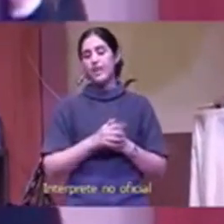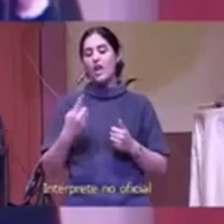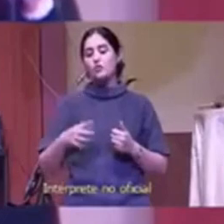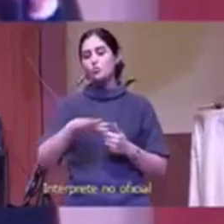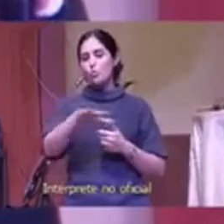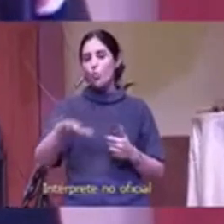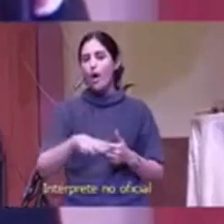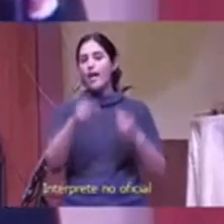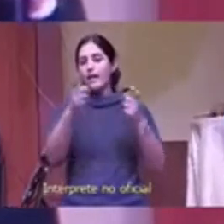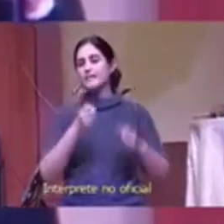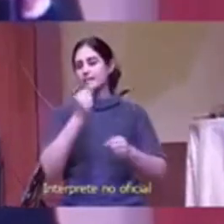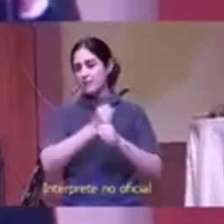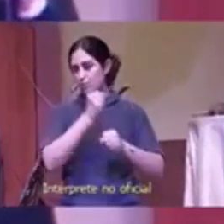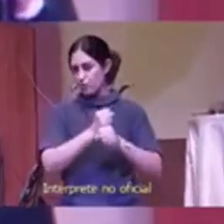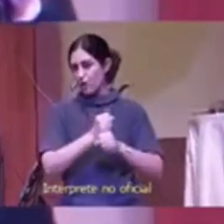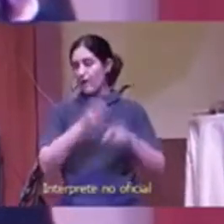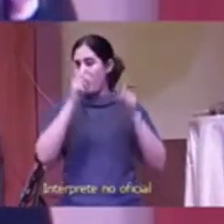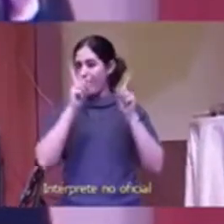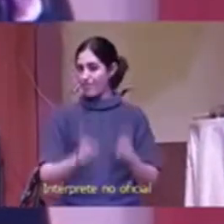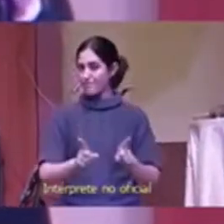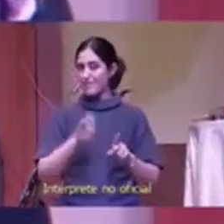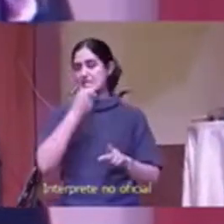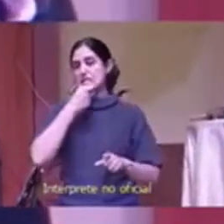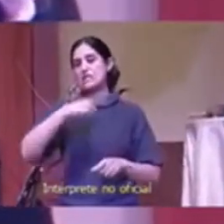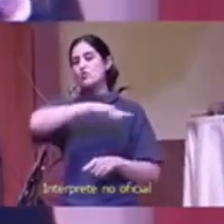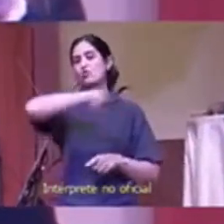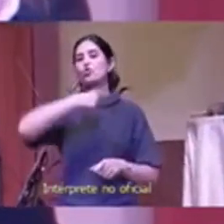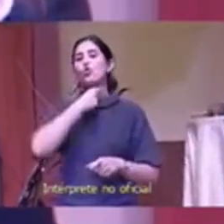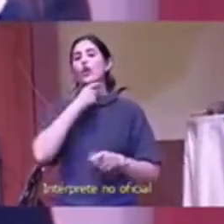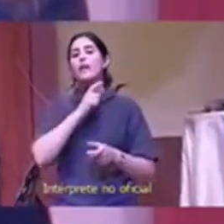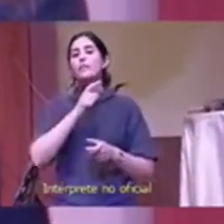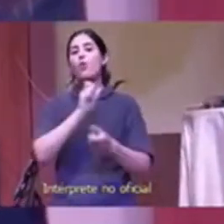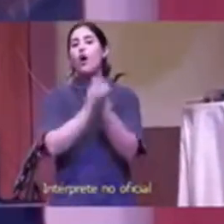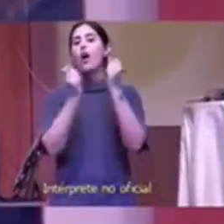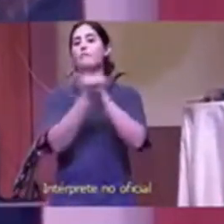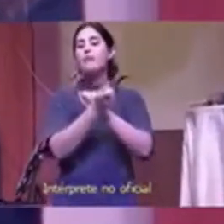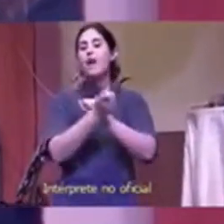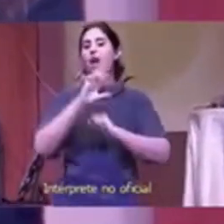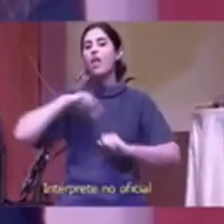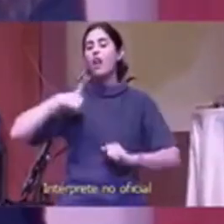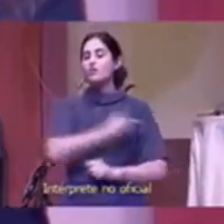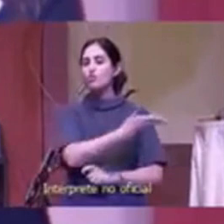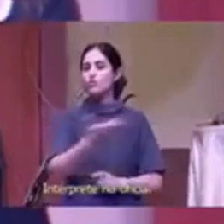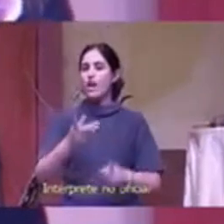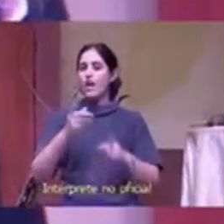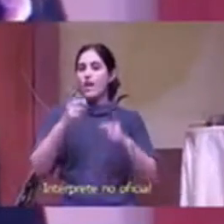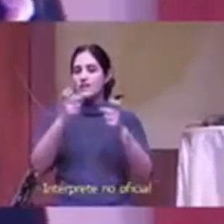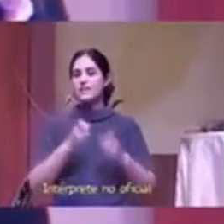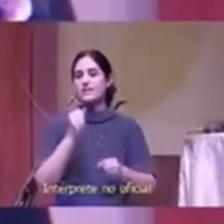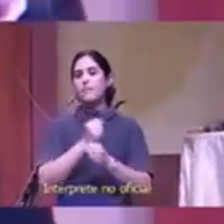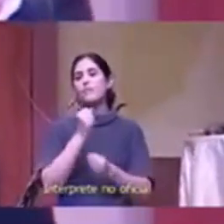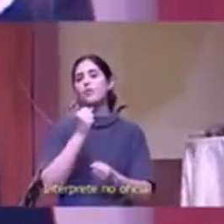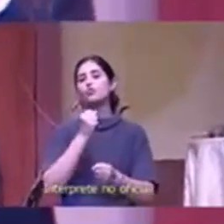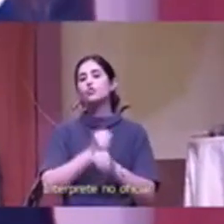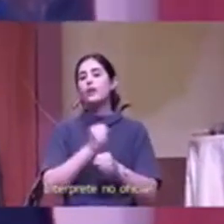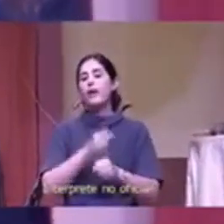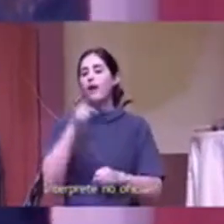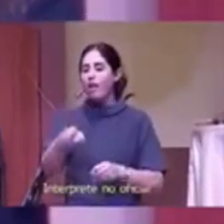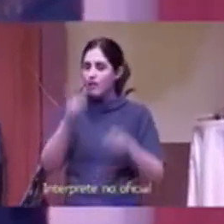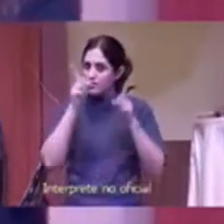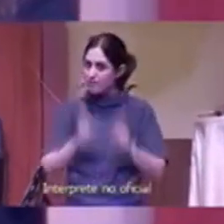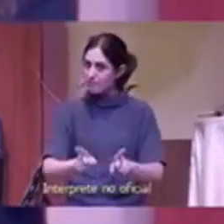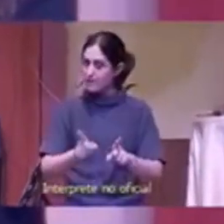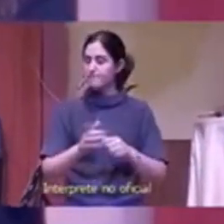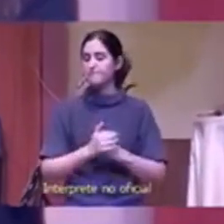si realmente vamos a tener una influencia en nuestra cultura con el evangelio de